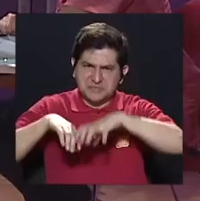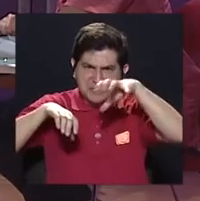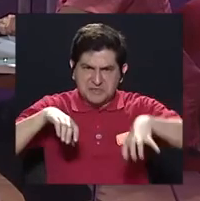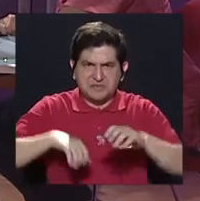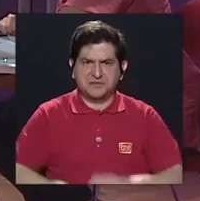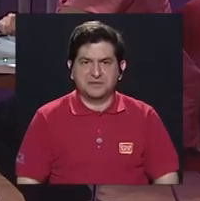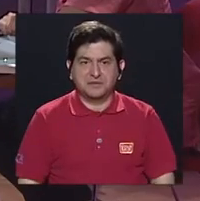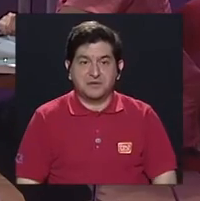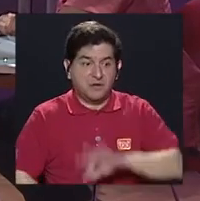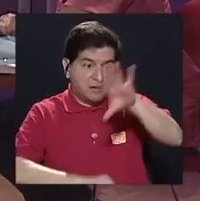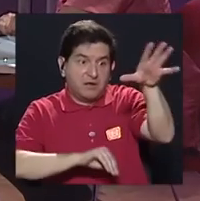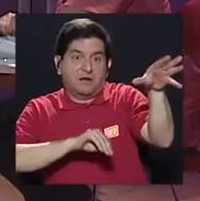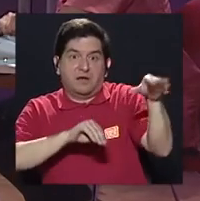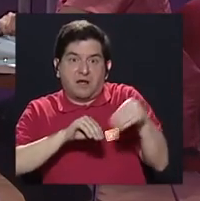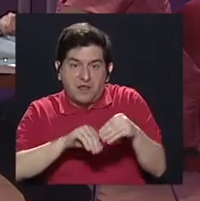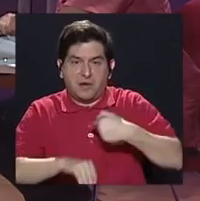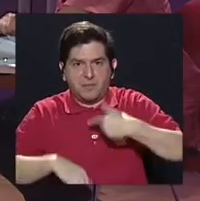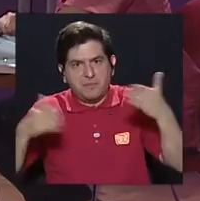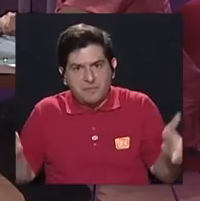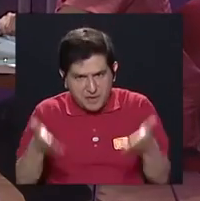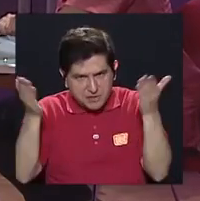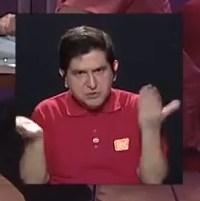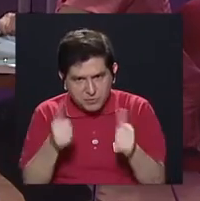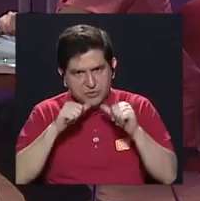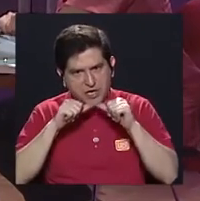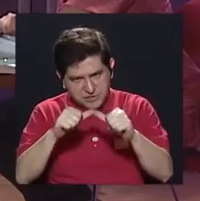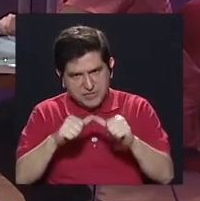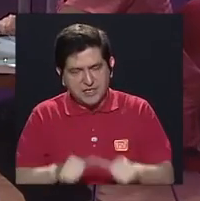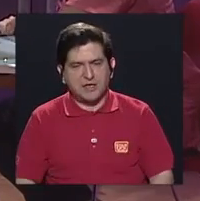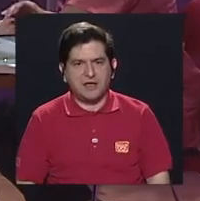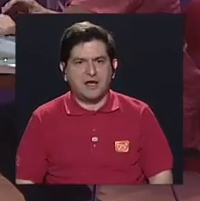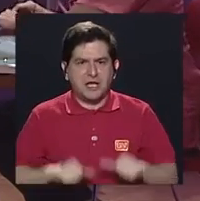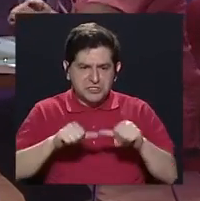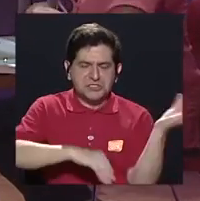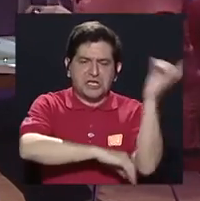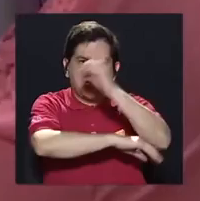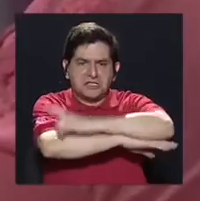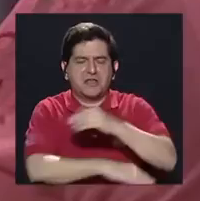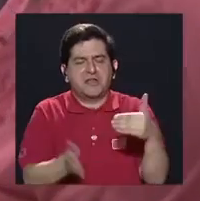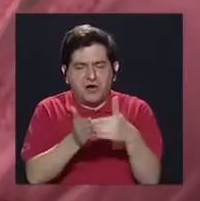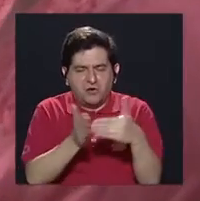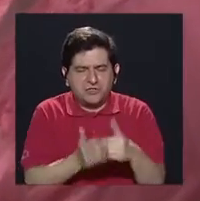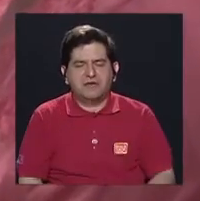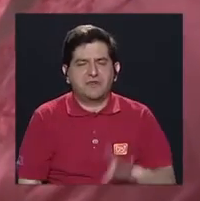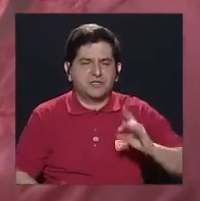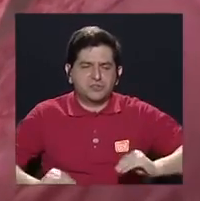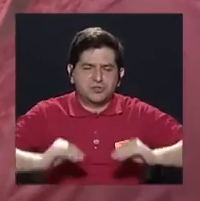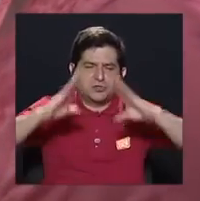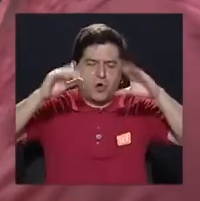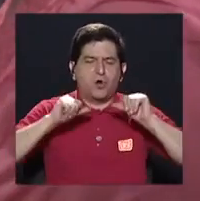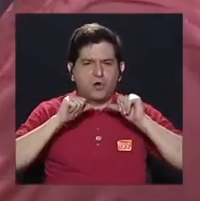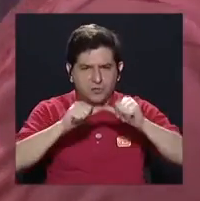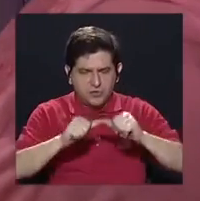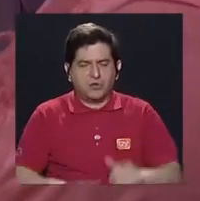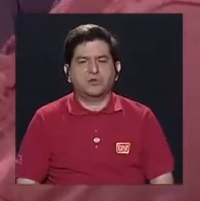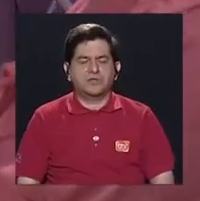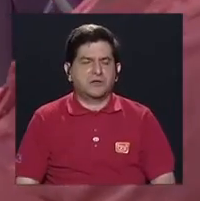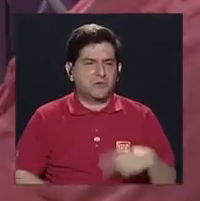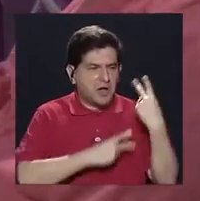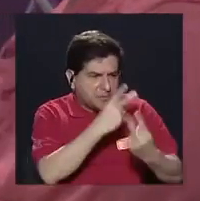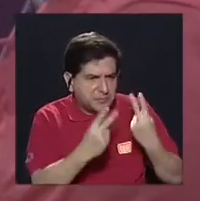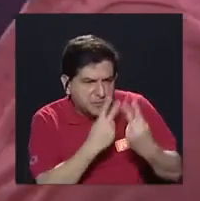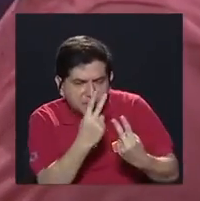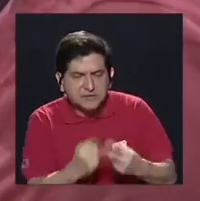todo eso es además lo que lo motiva a uno para seguir al otro día levantarse a los 8 de la mañana y seguir trabajando, o seguir en la otra casa.